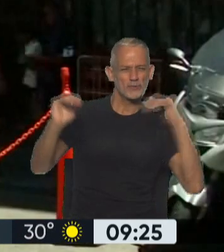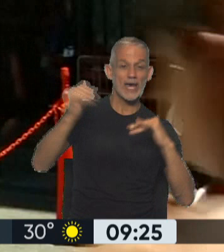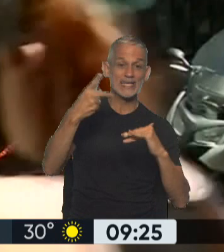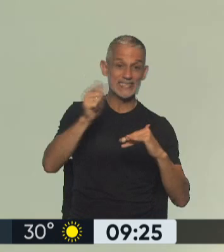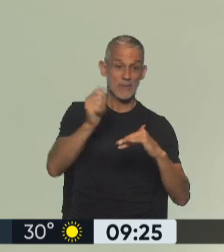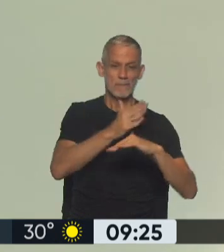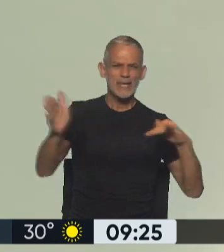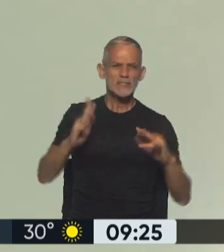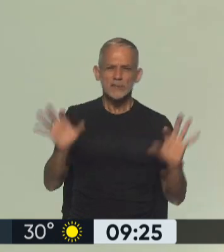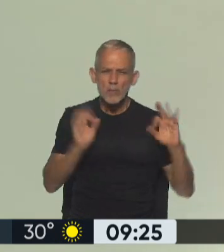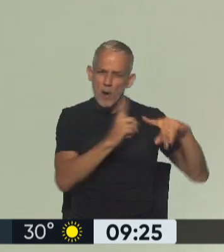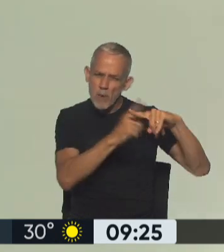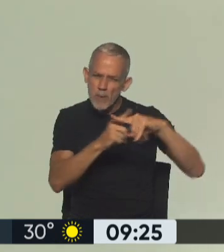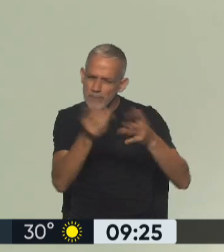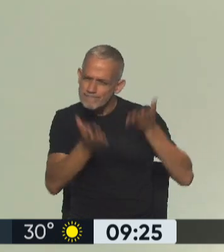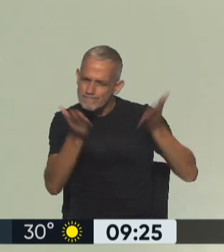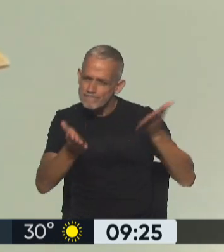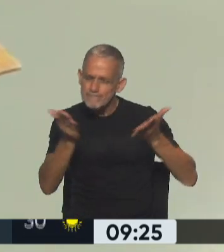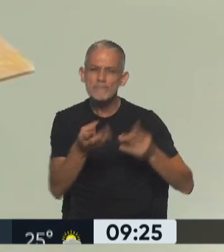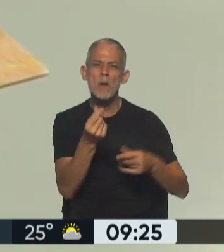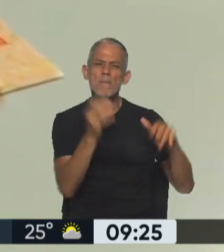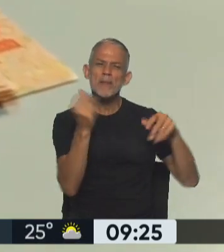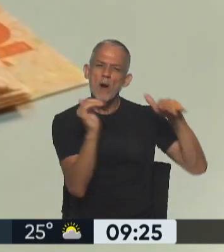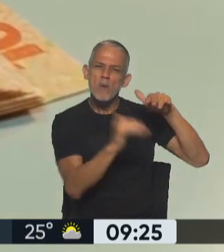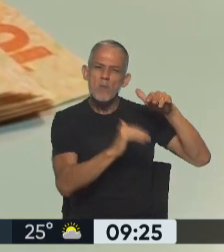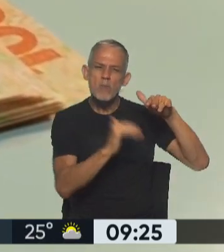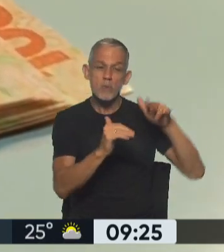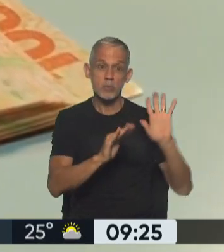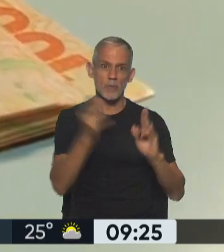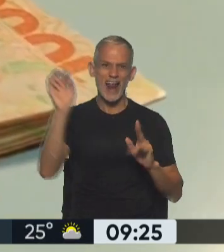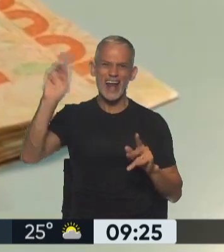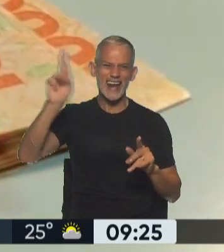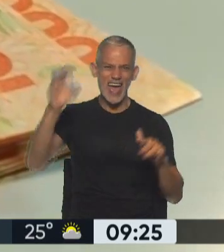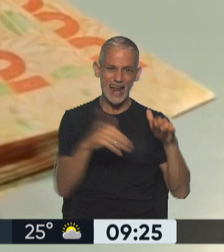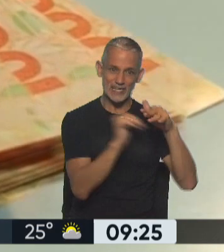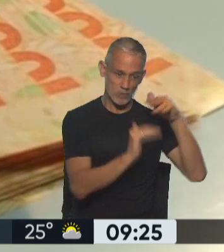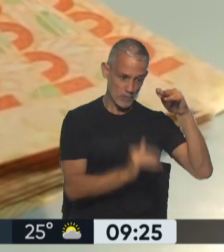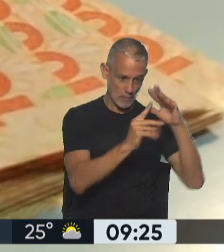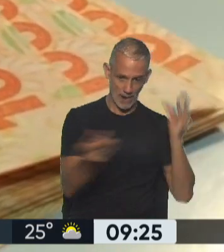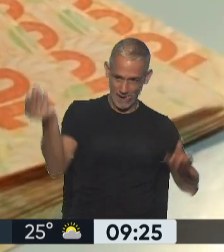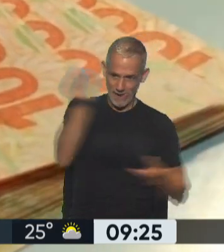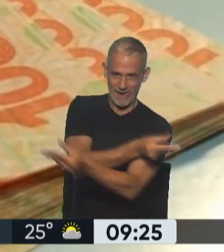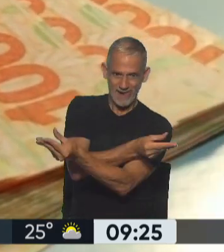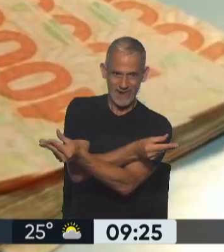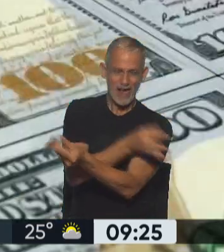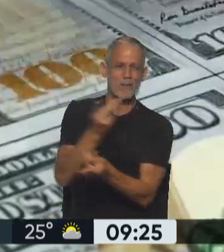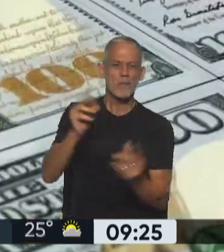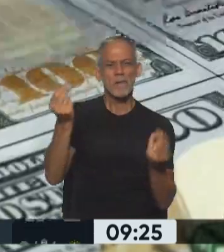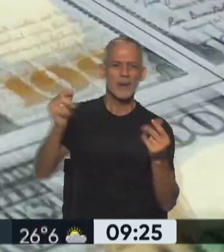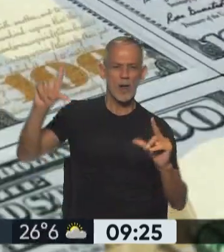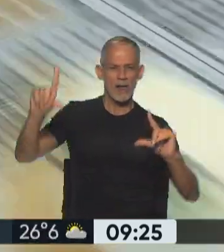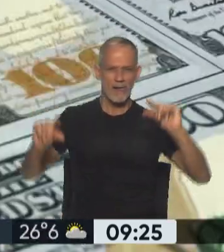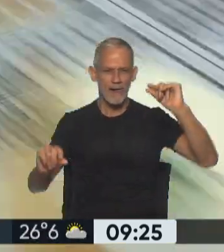las entidades realizarían un balance de las reservas acumuladas en la moneda del otro país y aquella que se vea afectada por una depreciación